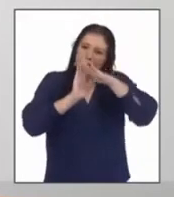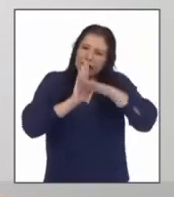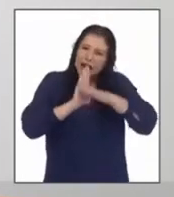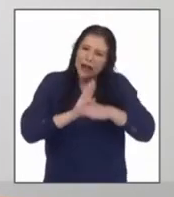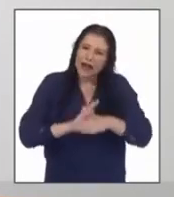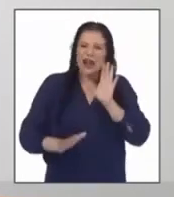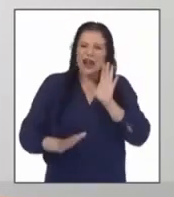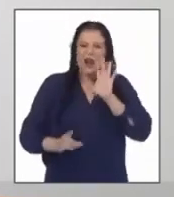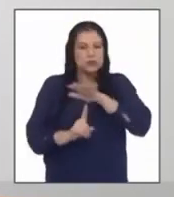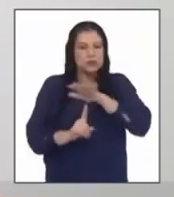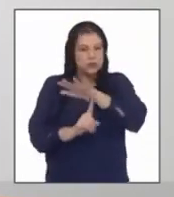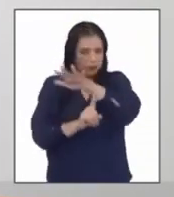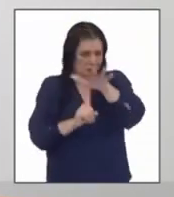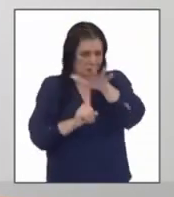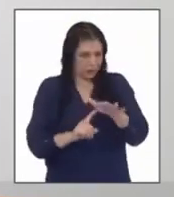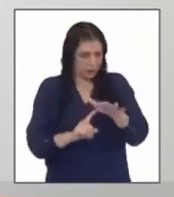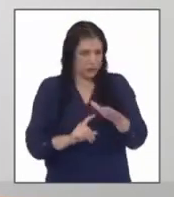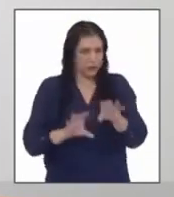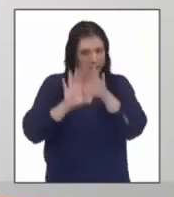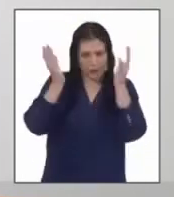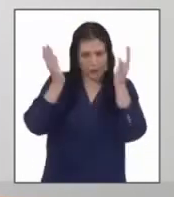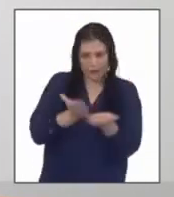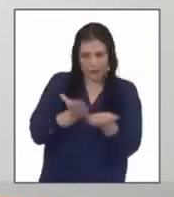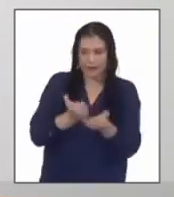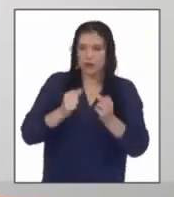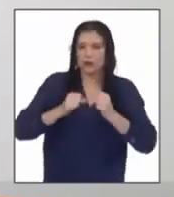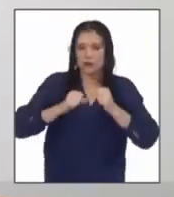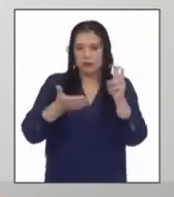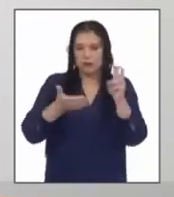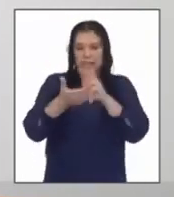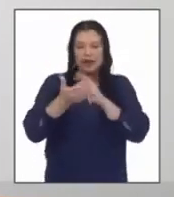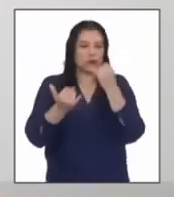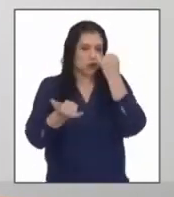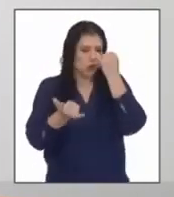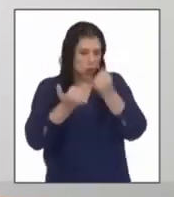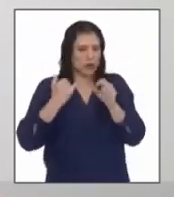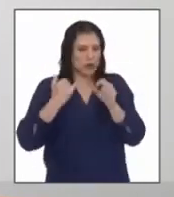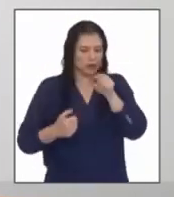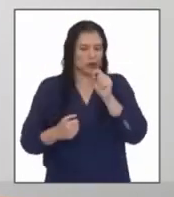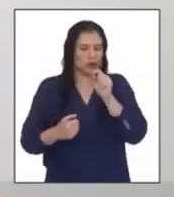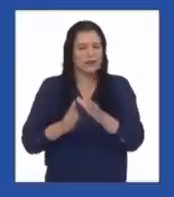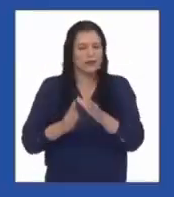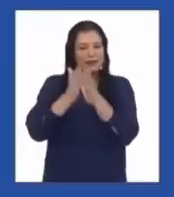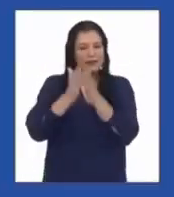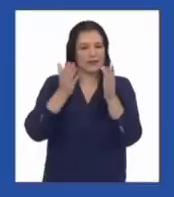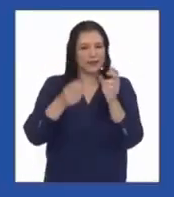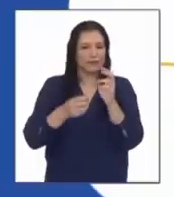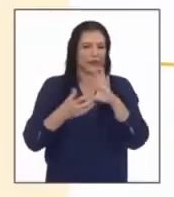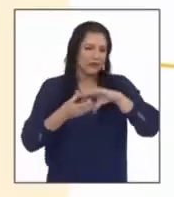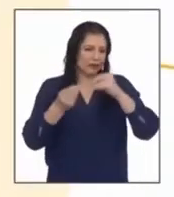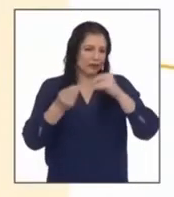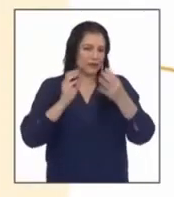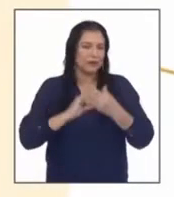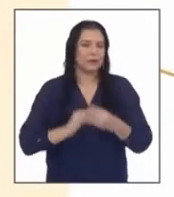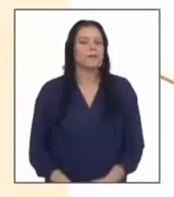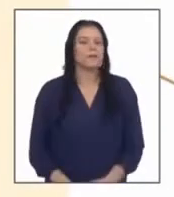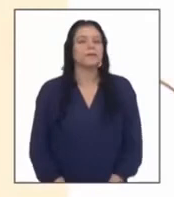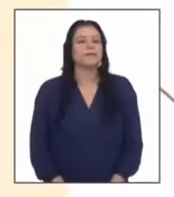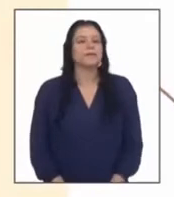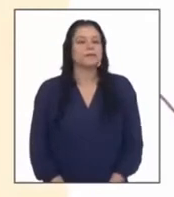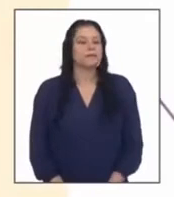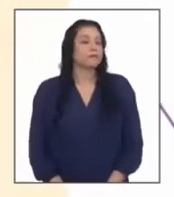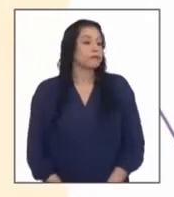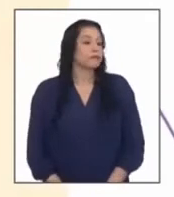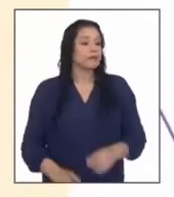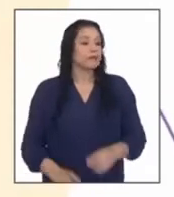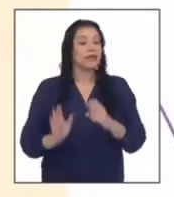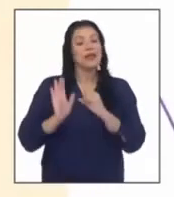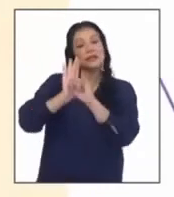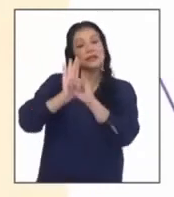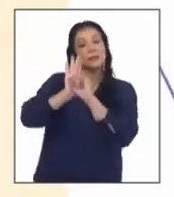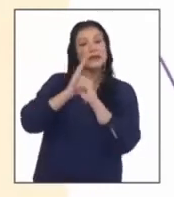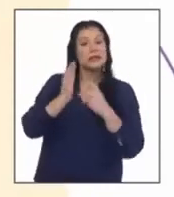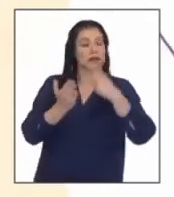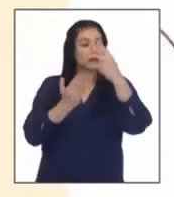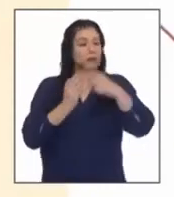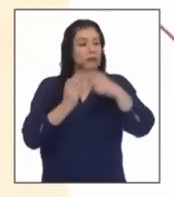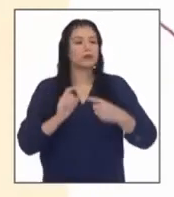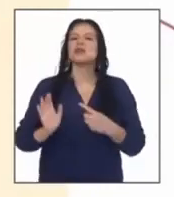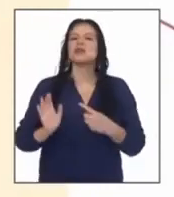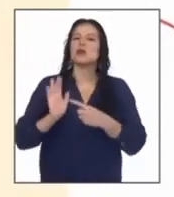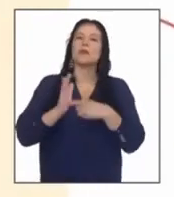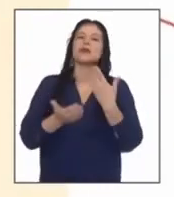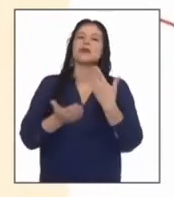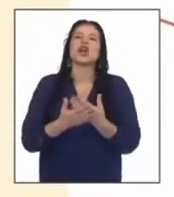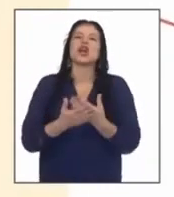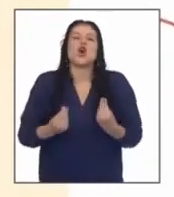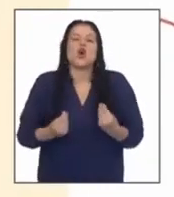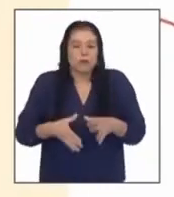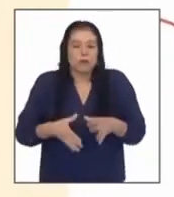contaminación sigamos leyendo lo último de esta crónica las imágenes de este proyecto muestran